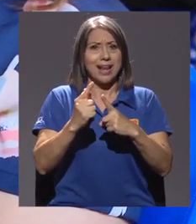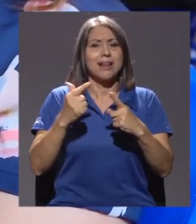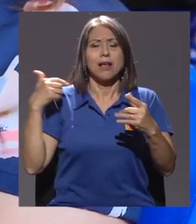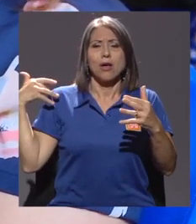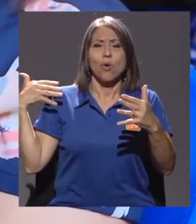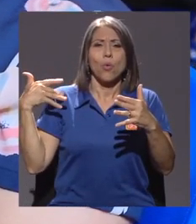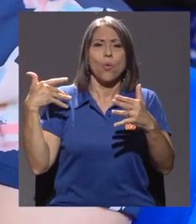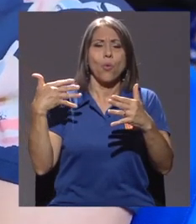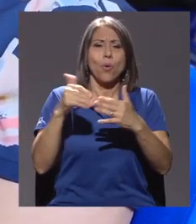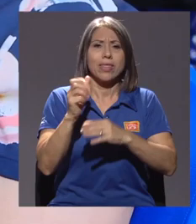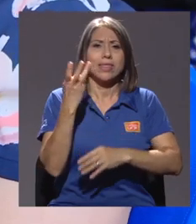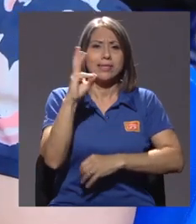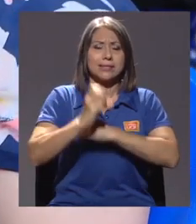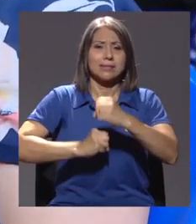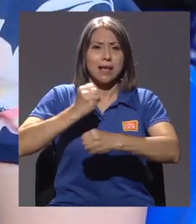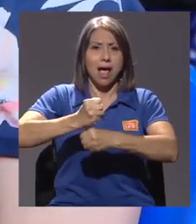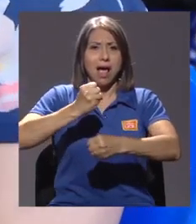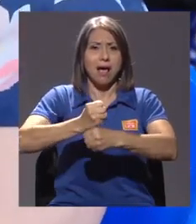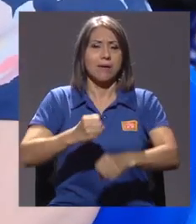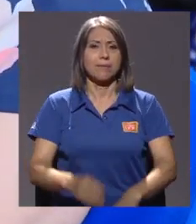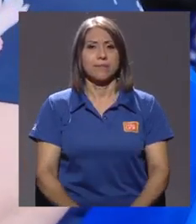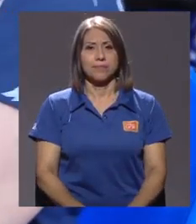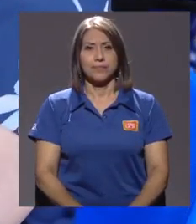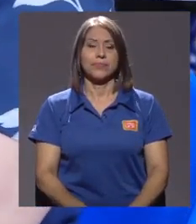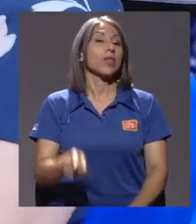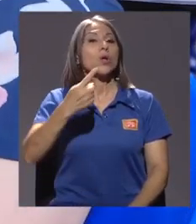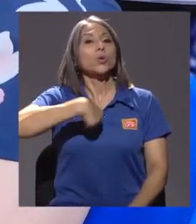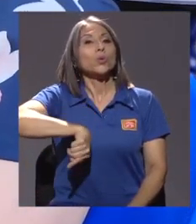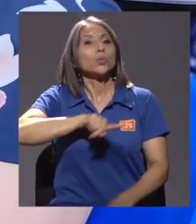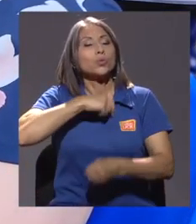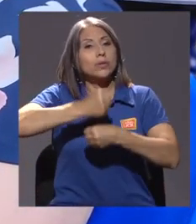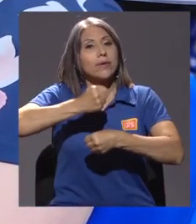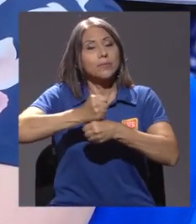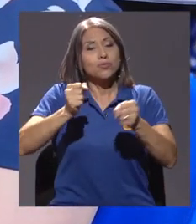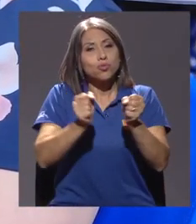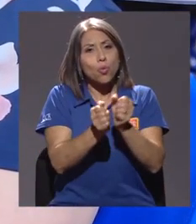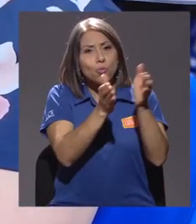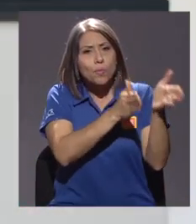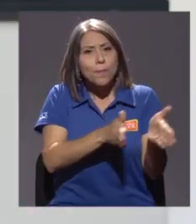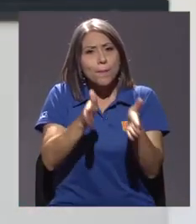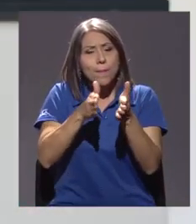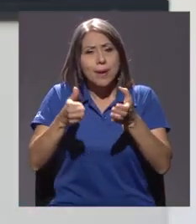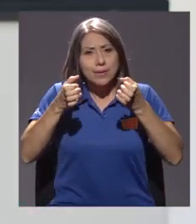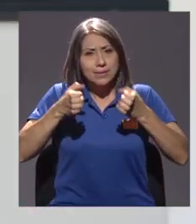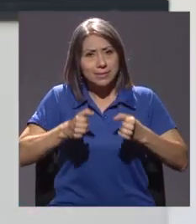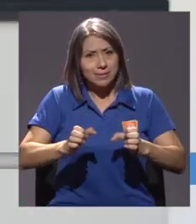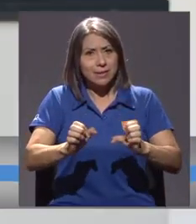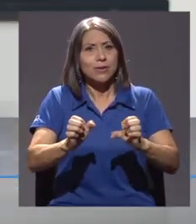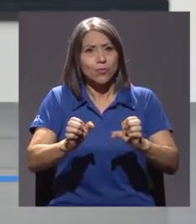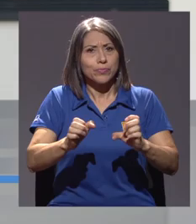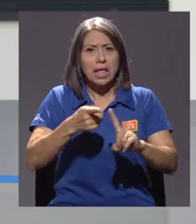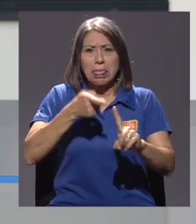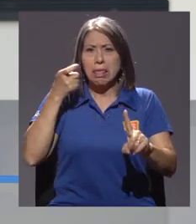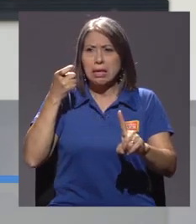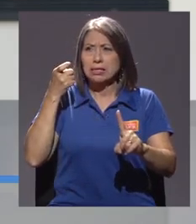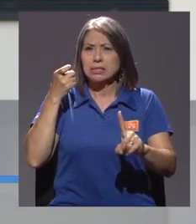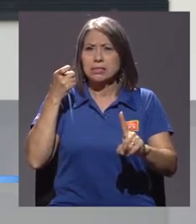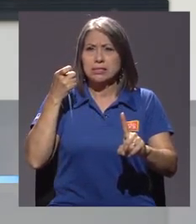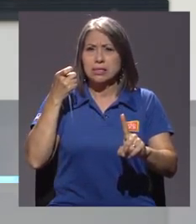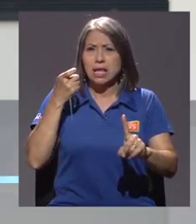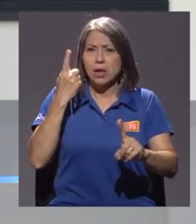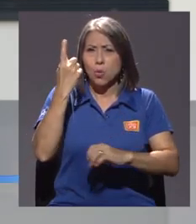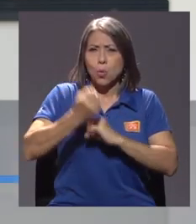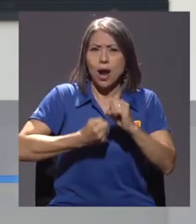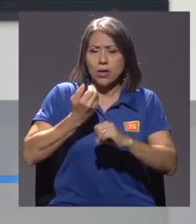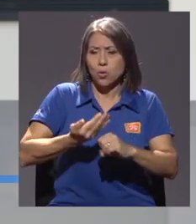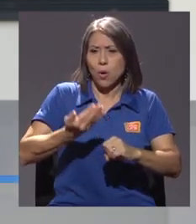16 años en funcionamiento. Nosotros trabajamos con un plan estratégico que se desarrolla desde un año